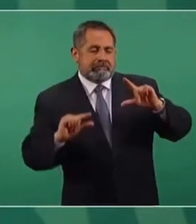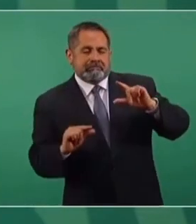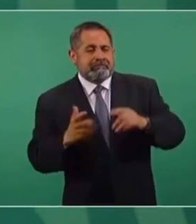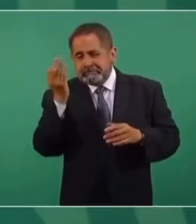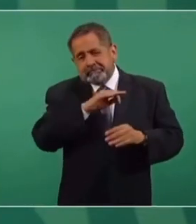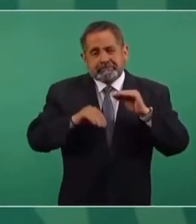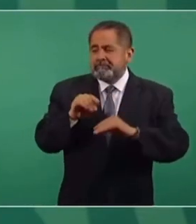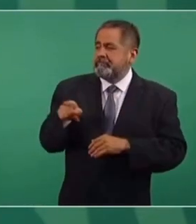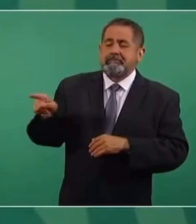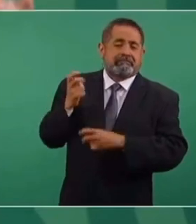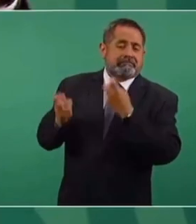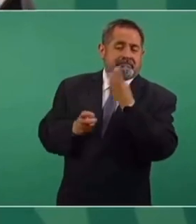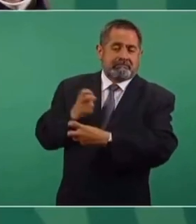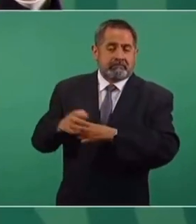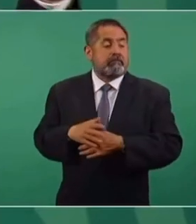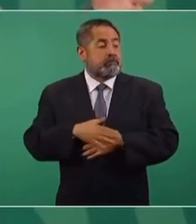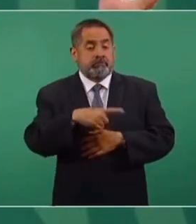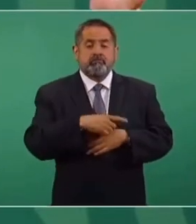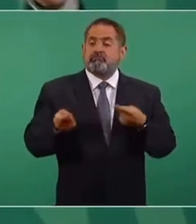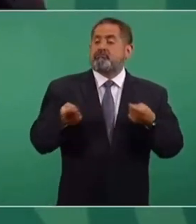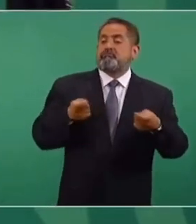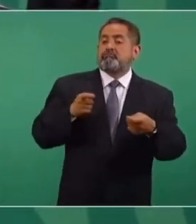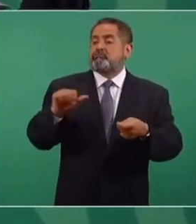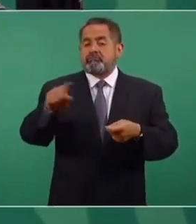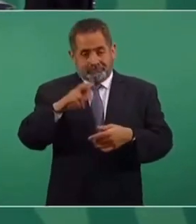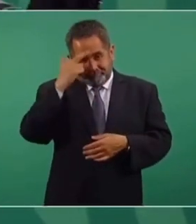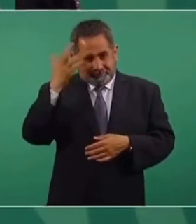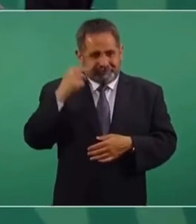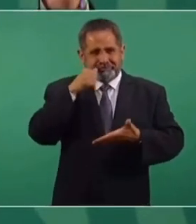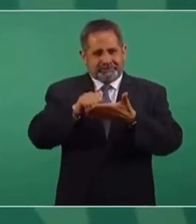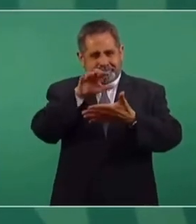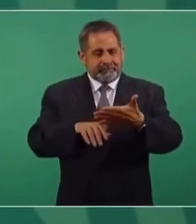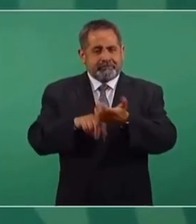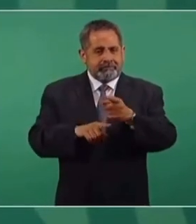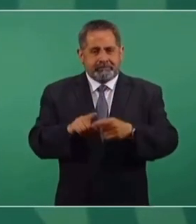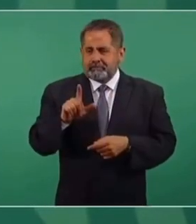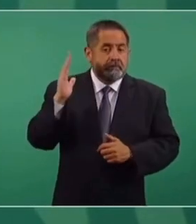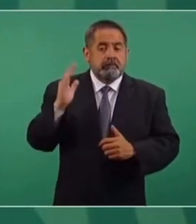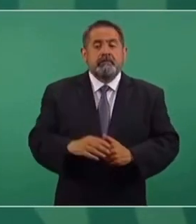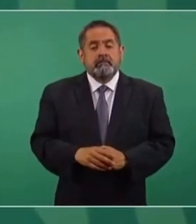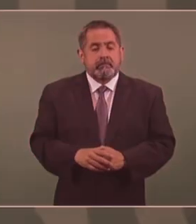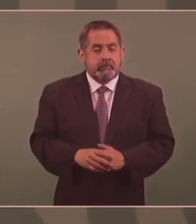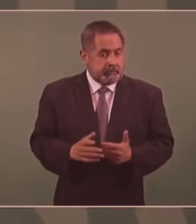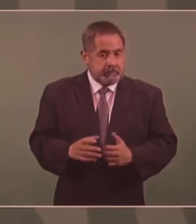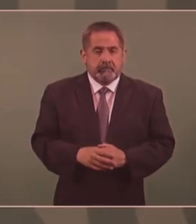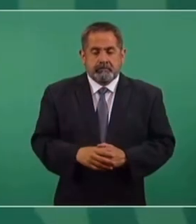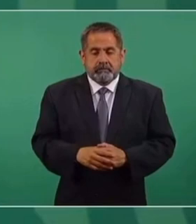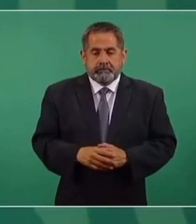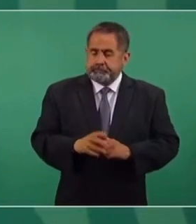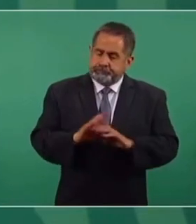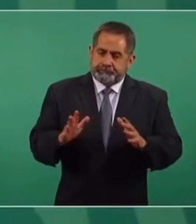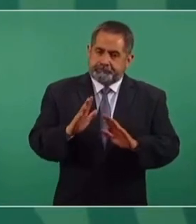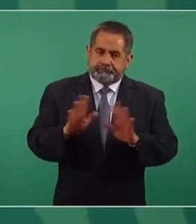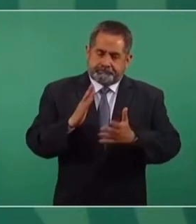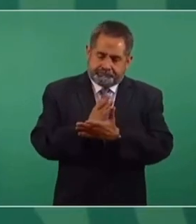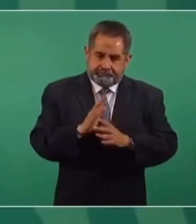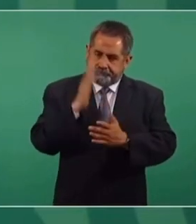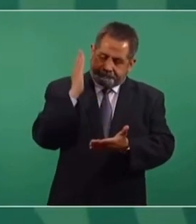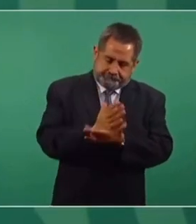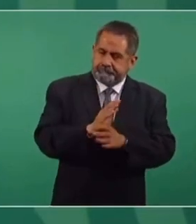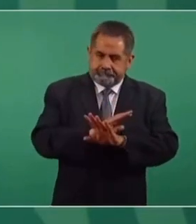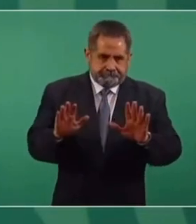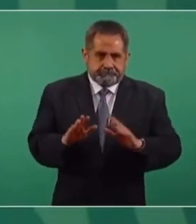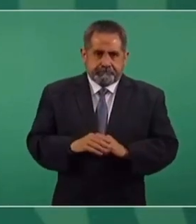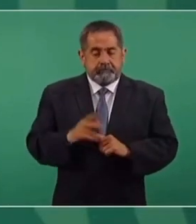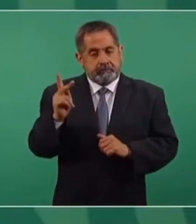porque manejan la opinión pública. Acuérdense de la carta de Lucas Salamán. Entonces, ya, también basta.